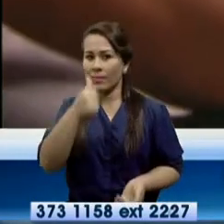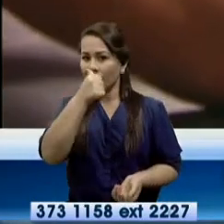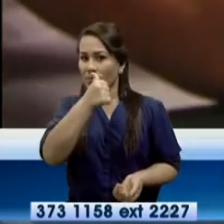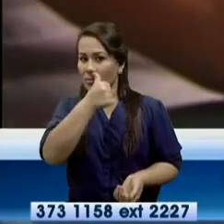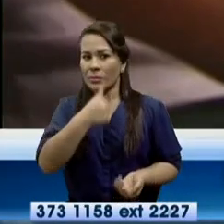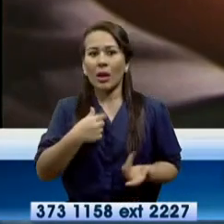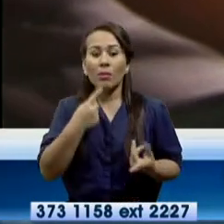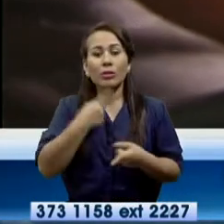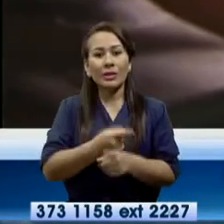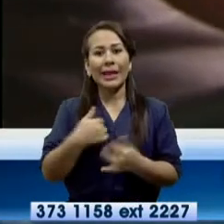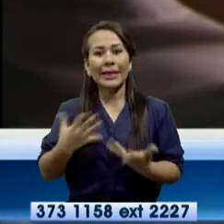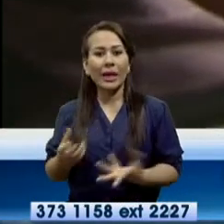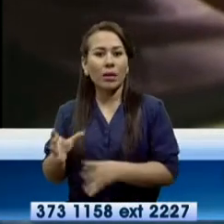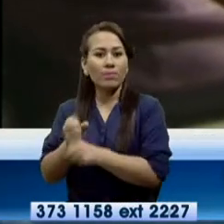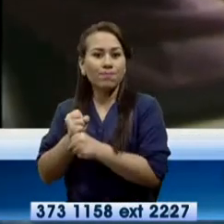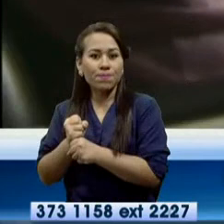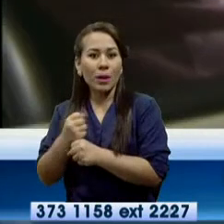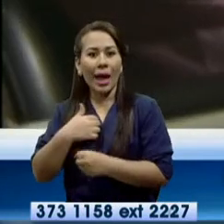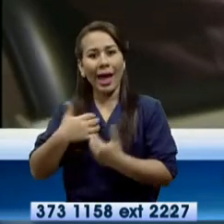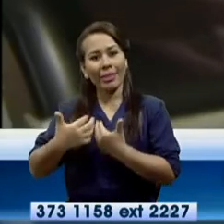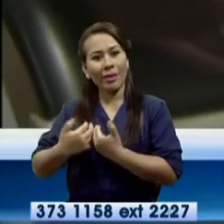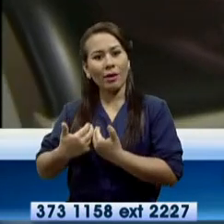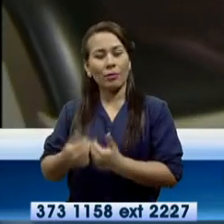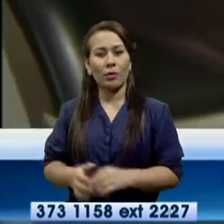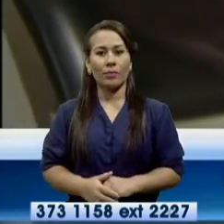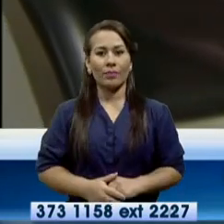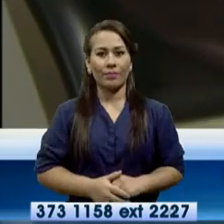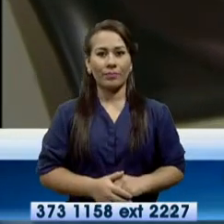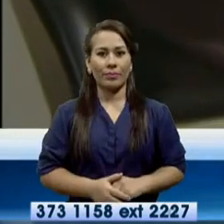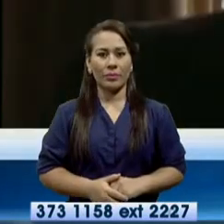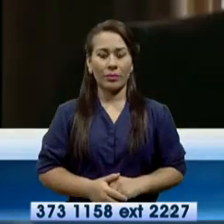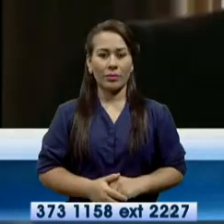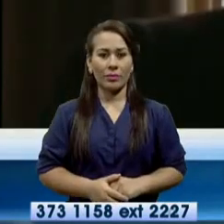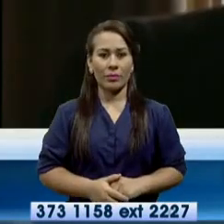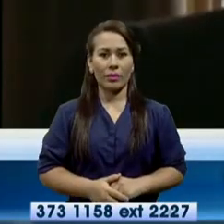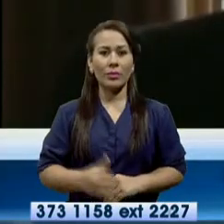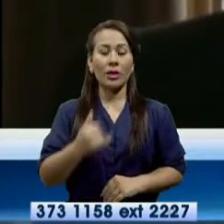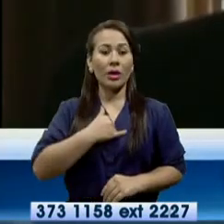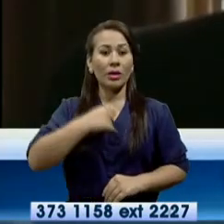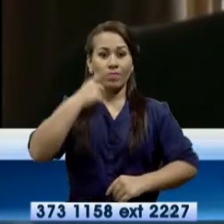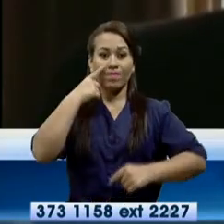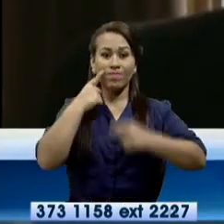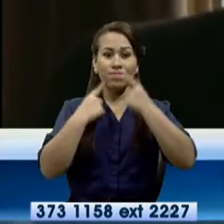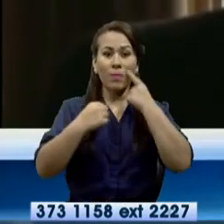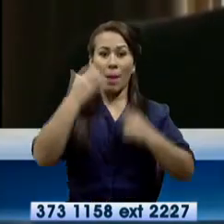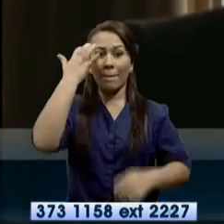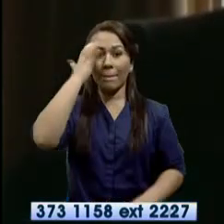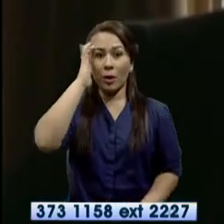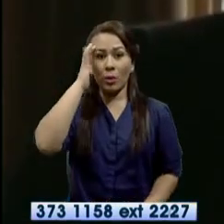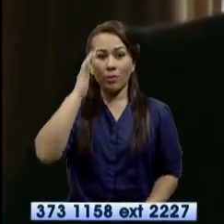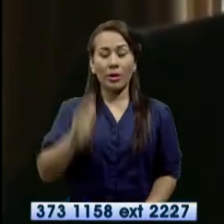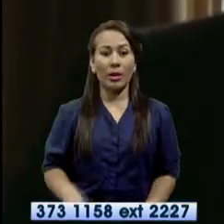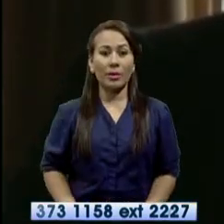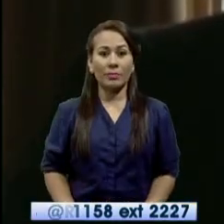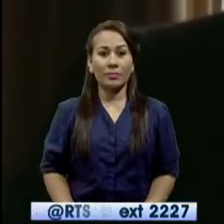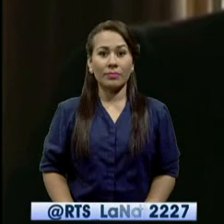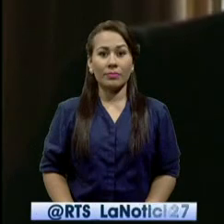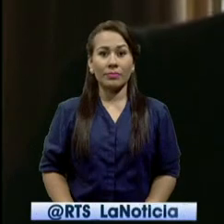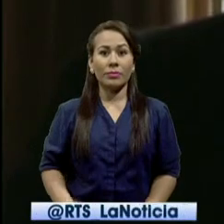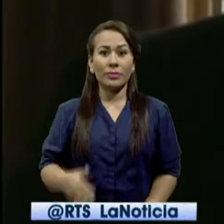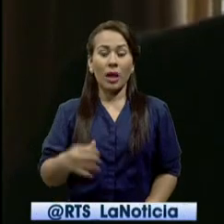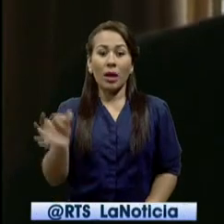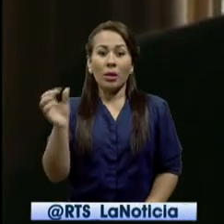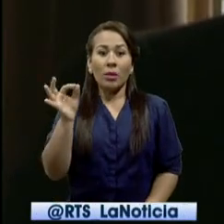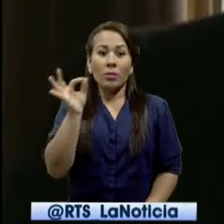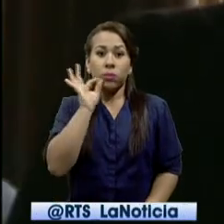esposa, a la mujer de la que se enamoró. Yo realmente estoy preocupado porque ya esto es como 10 veces